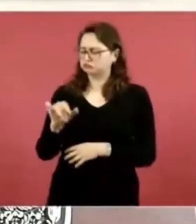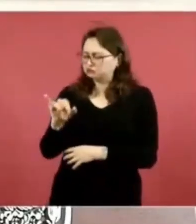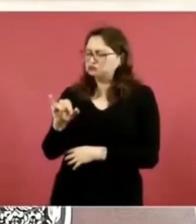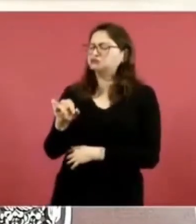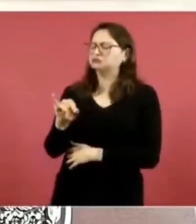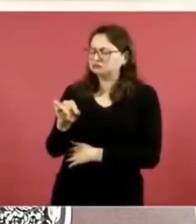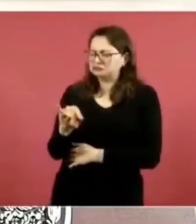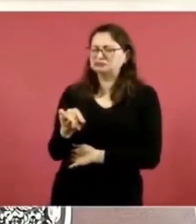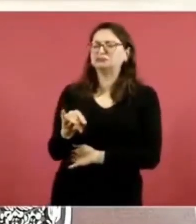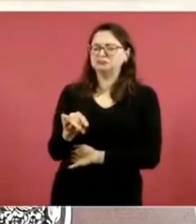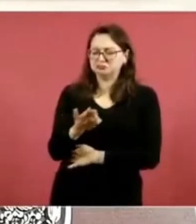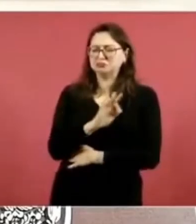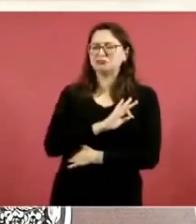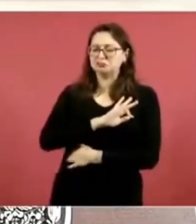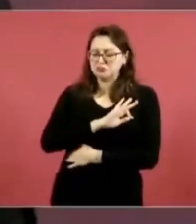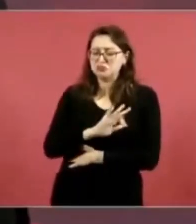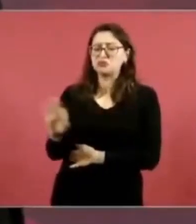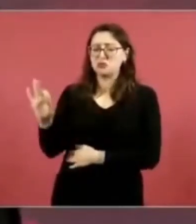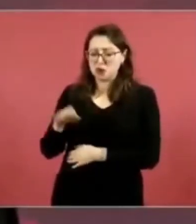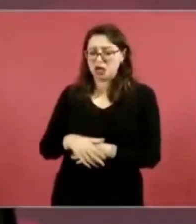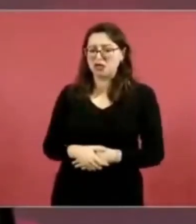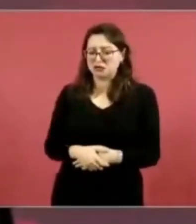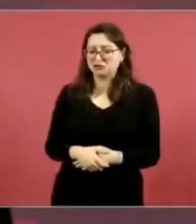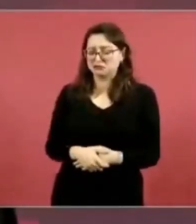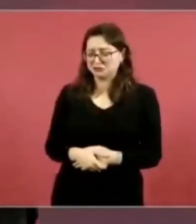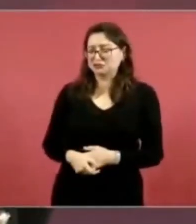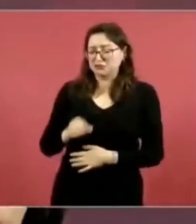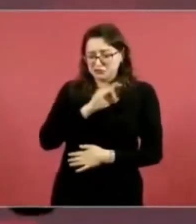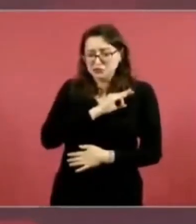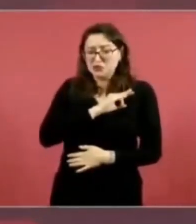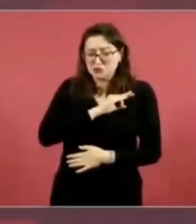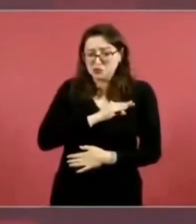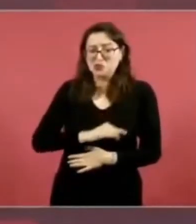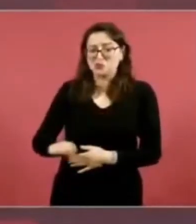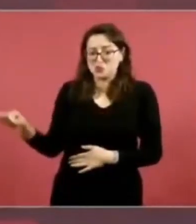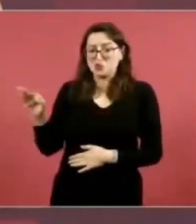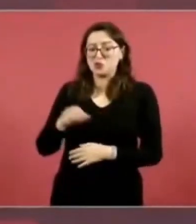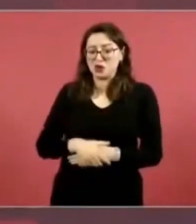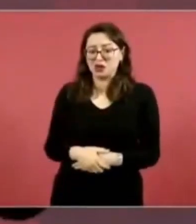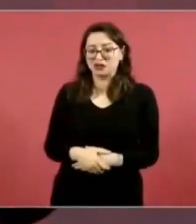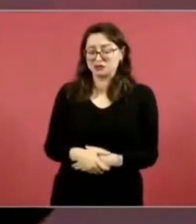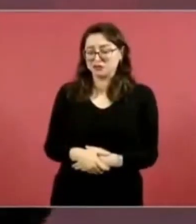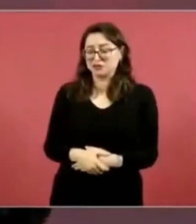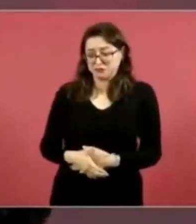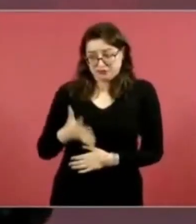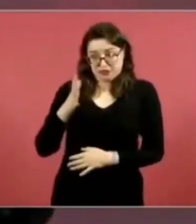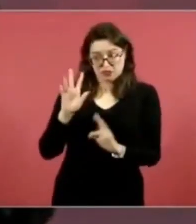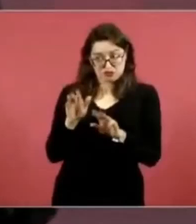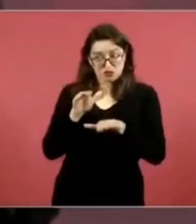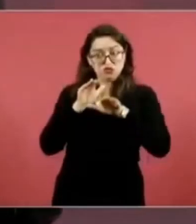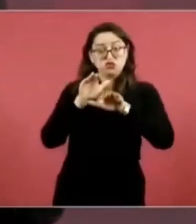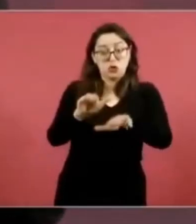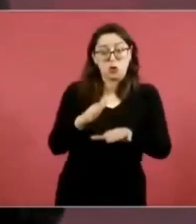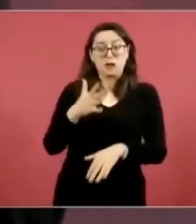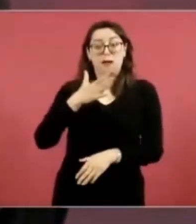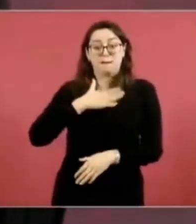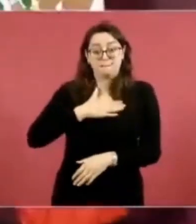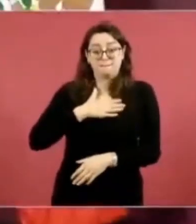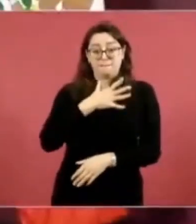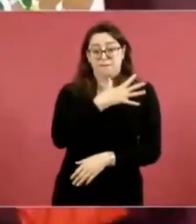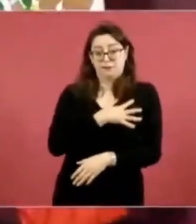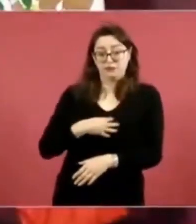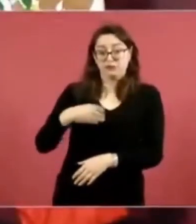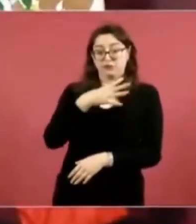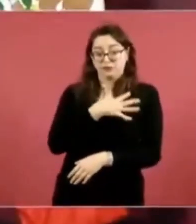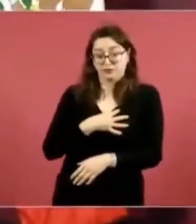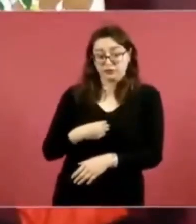Sencillamente, de que no hay ninguna prueba. Te estoy contestando por lo que tiene que ver con mi hijo. Sí, porque usted lo mencionó. Yo no lo había